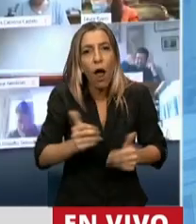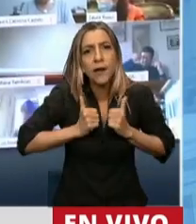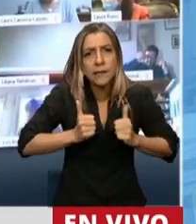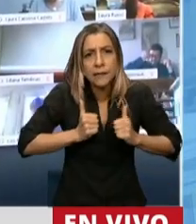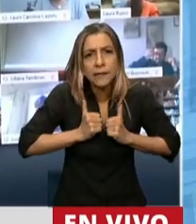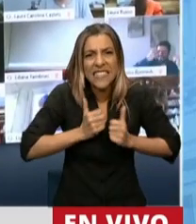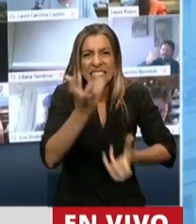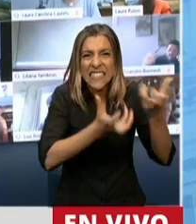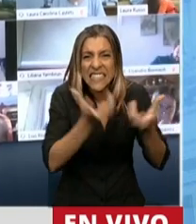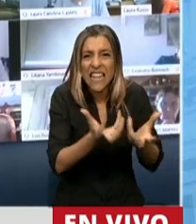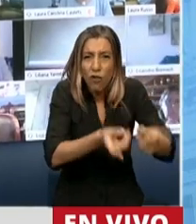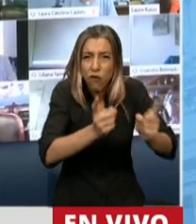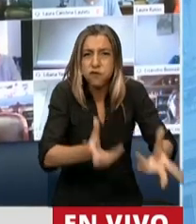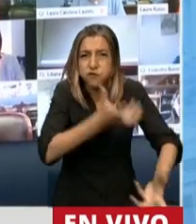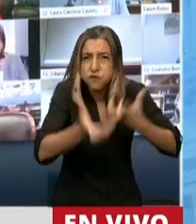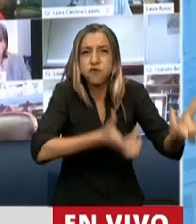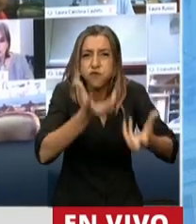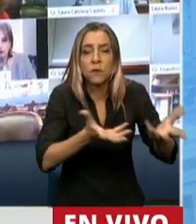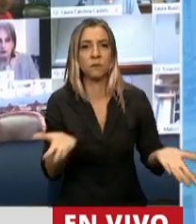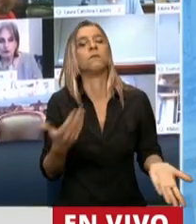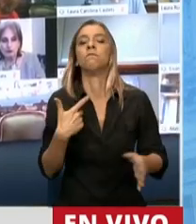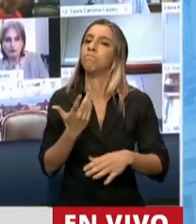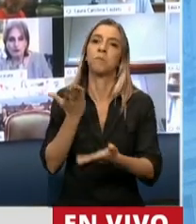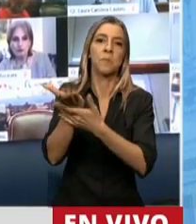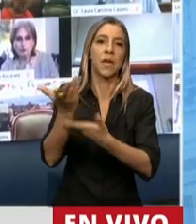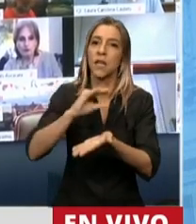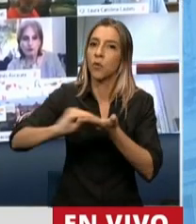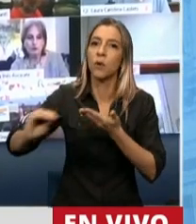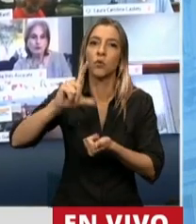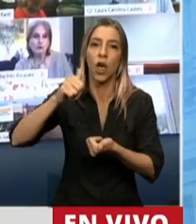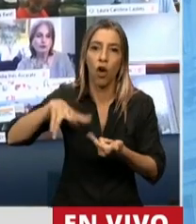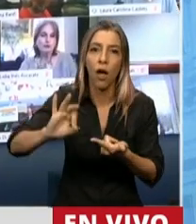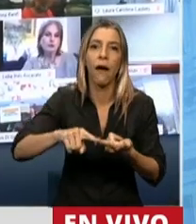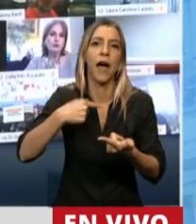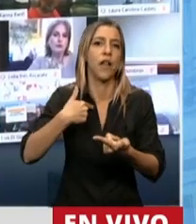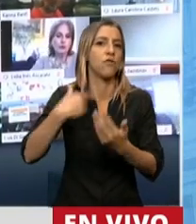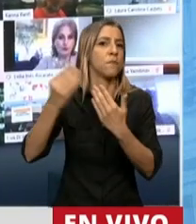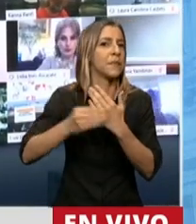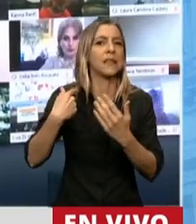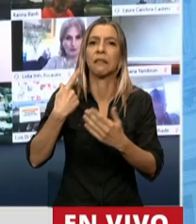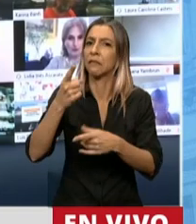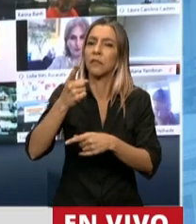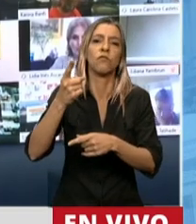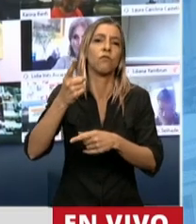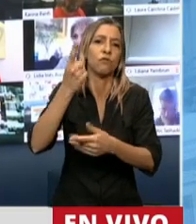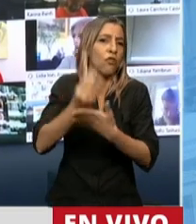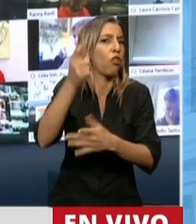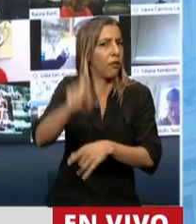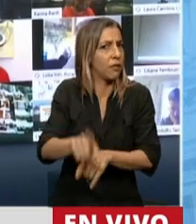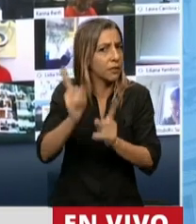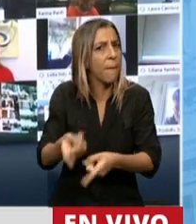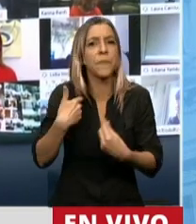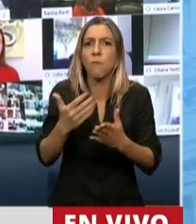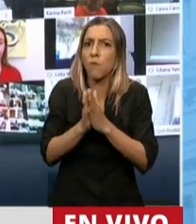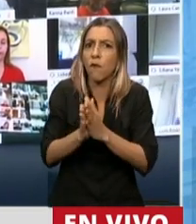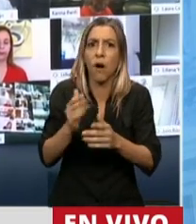citado a través de un pedido del diputado Cano al ministro del Interior, Eduardo de Pedro, a esta Cámara para que explique las medidas tomadas para garantizar el